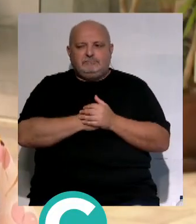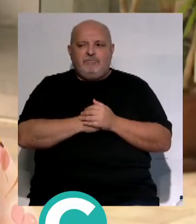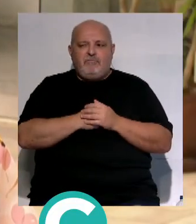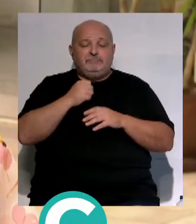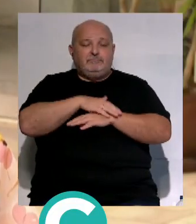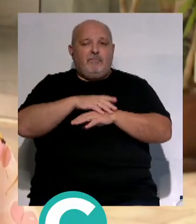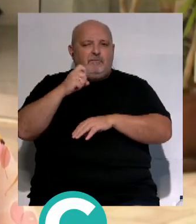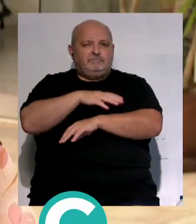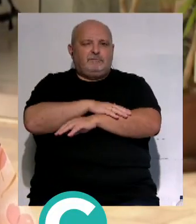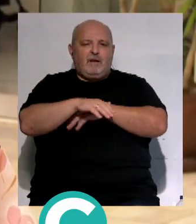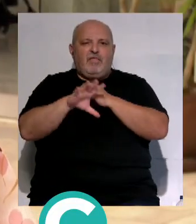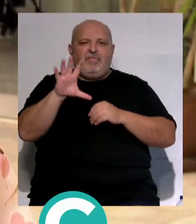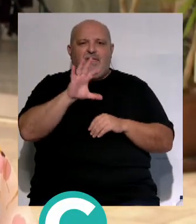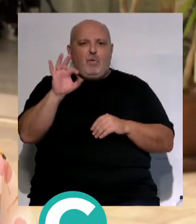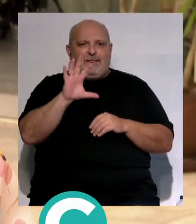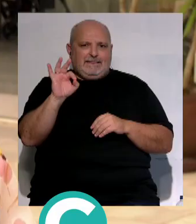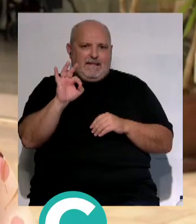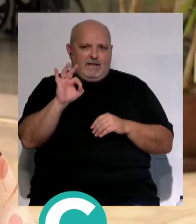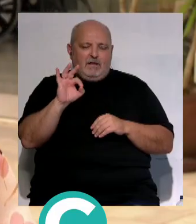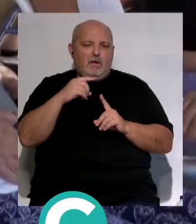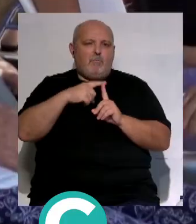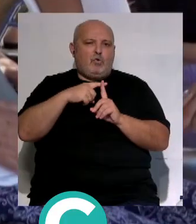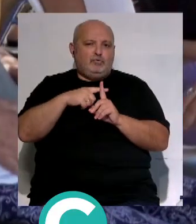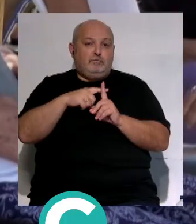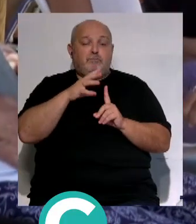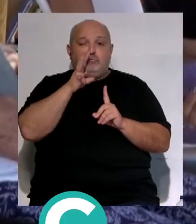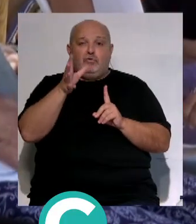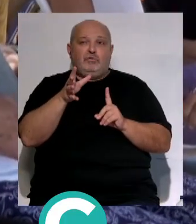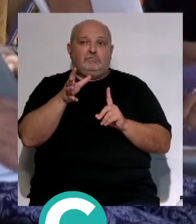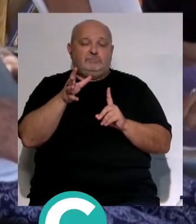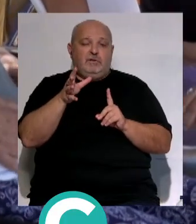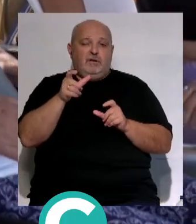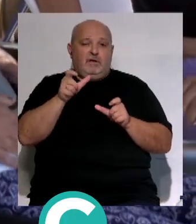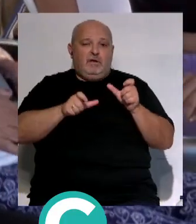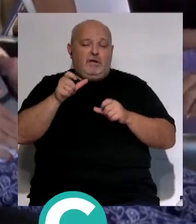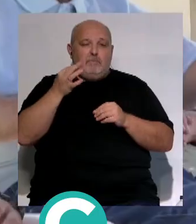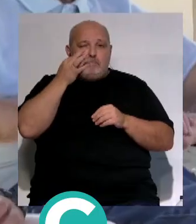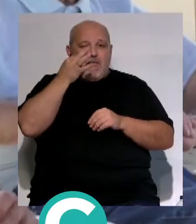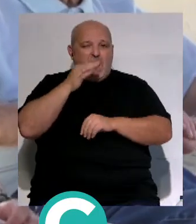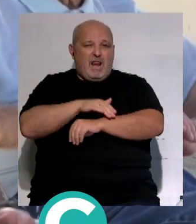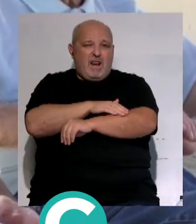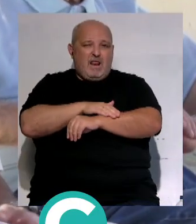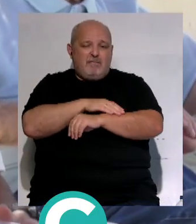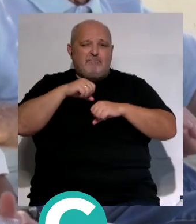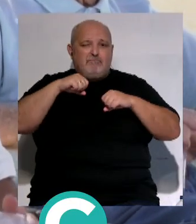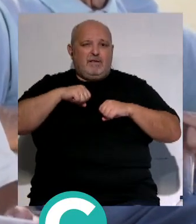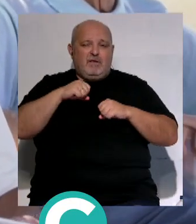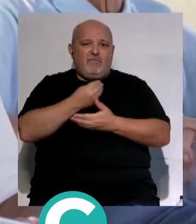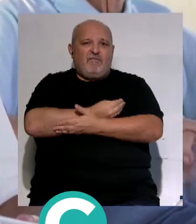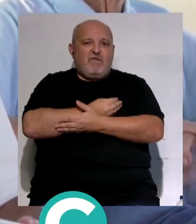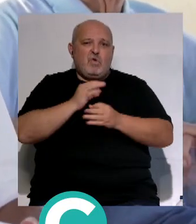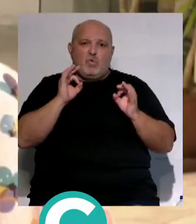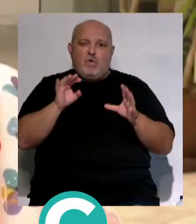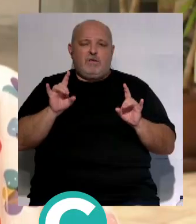solar la ponemos de 50 y plus porque las pieles de los mayores, como pasa con las pieles de los bebés,